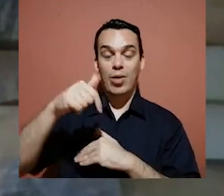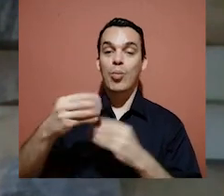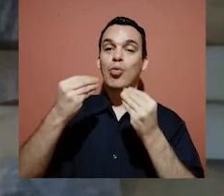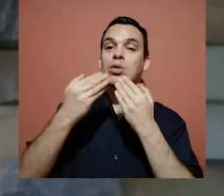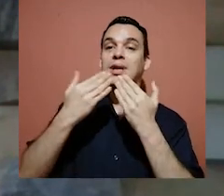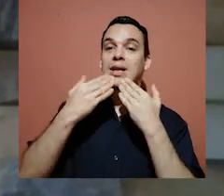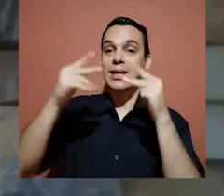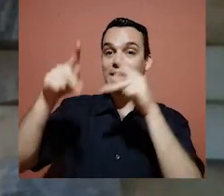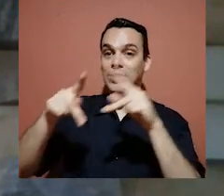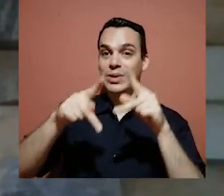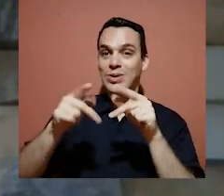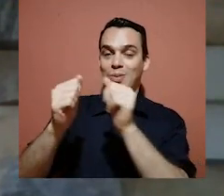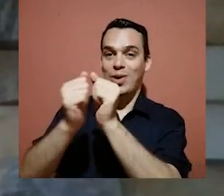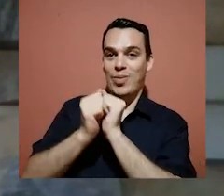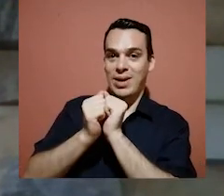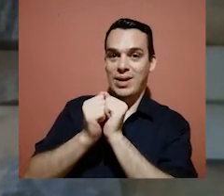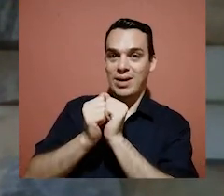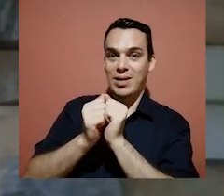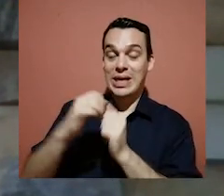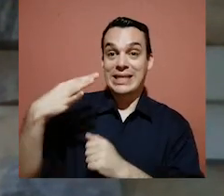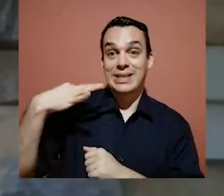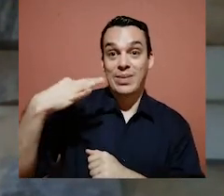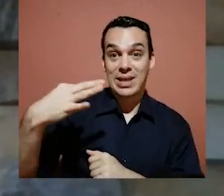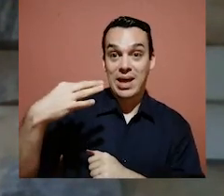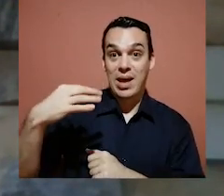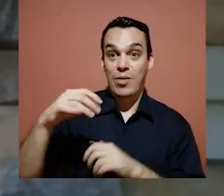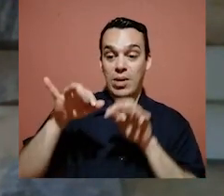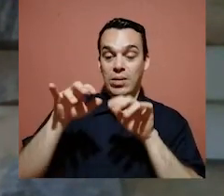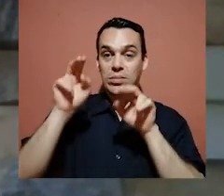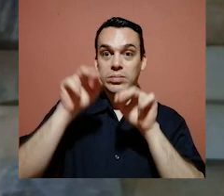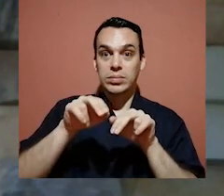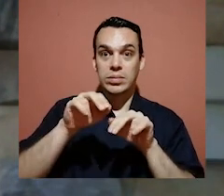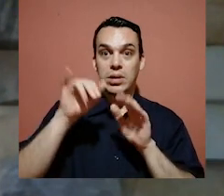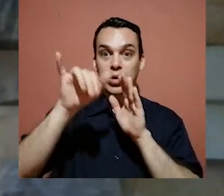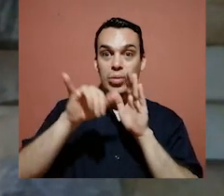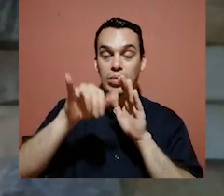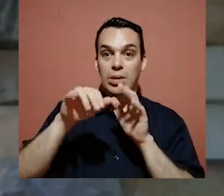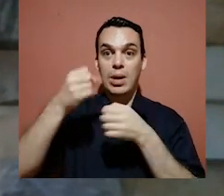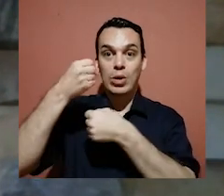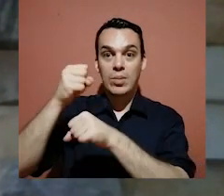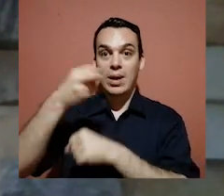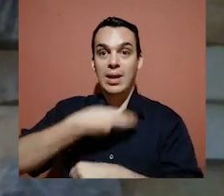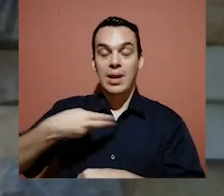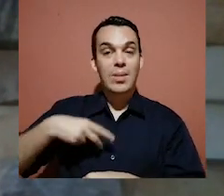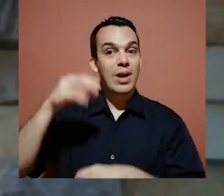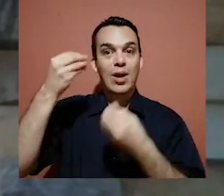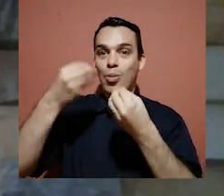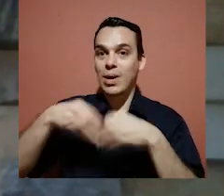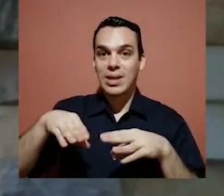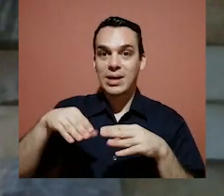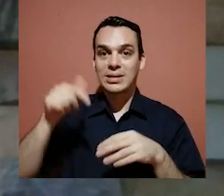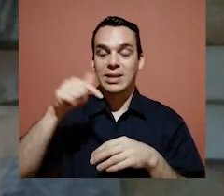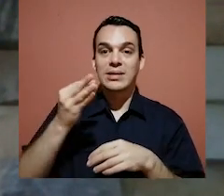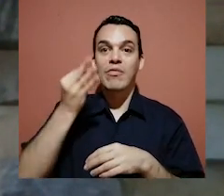Muchas gracias a todas las personas por acompañarnos. Les invitamos a suscribirse al canal de YouTube de la Municipalidad de Heredia para